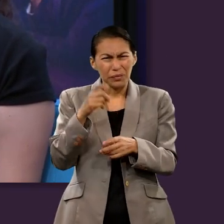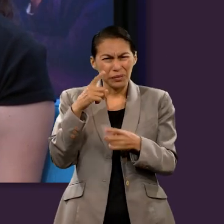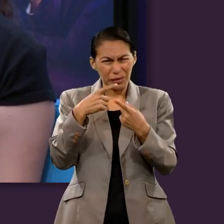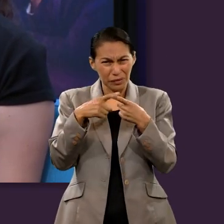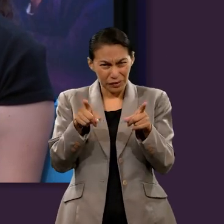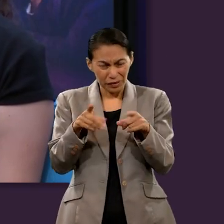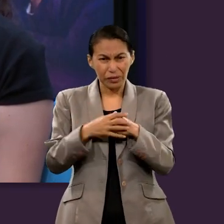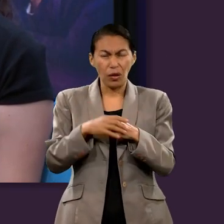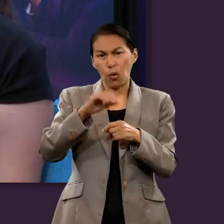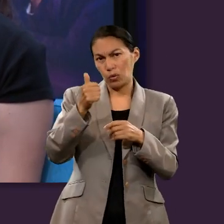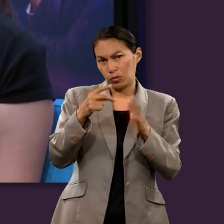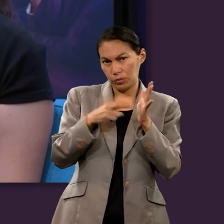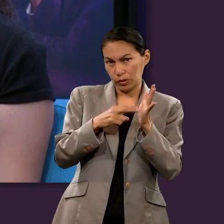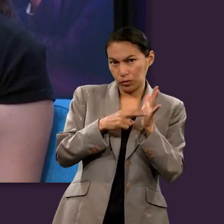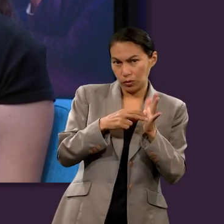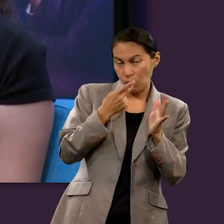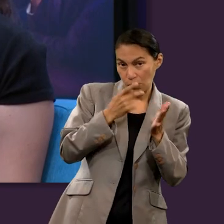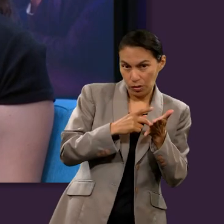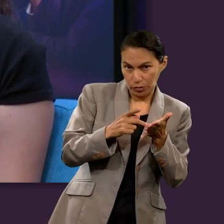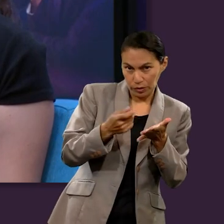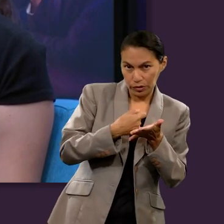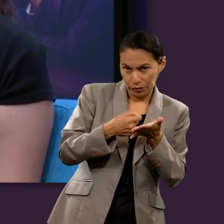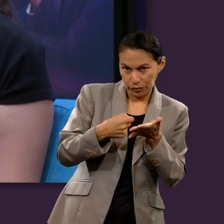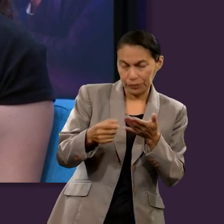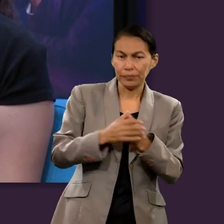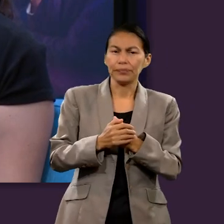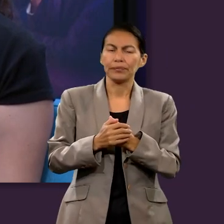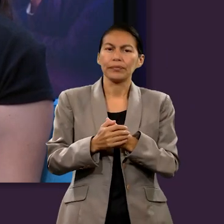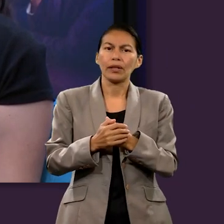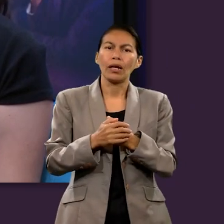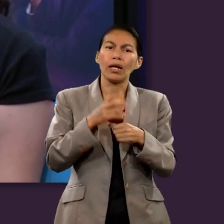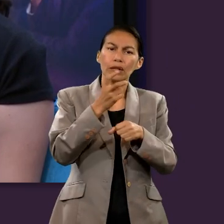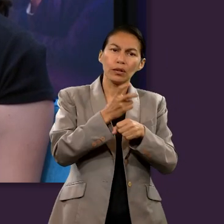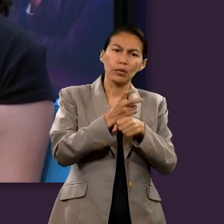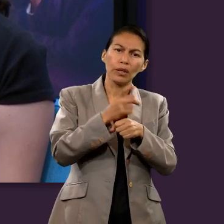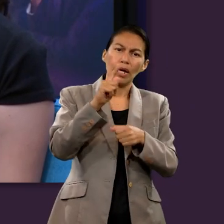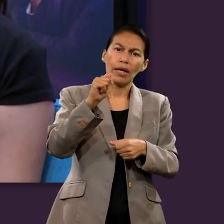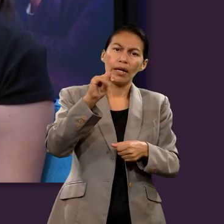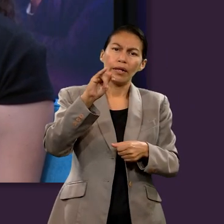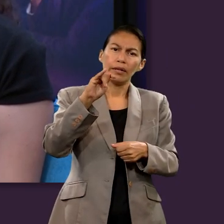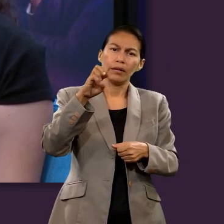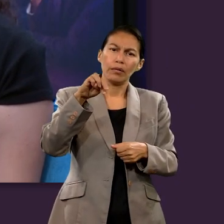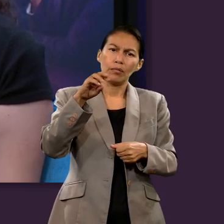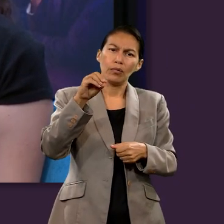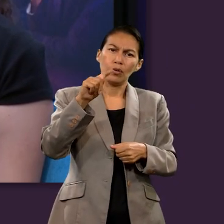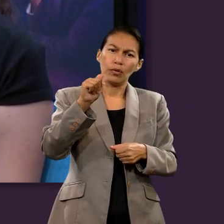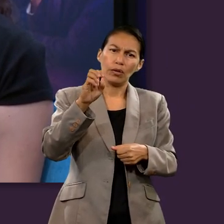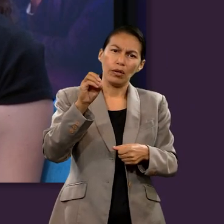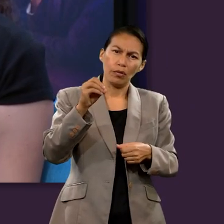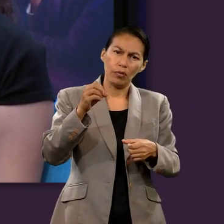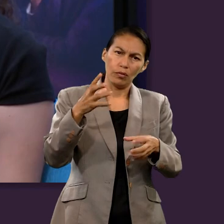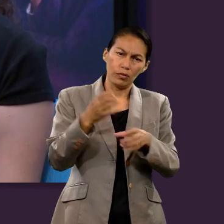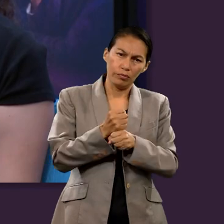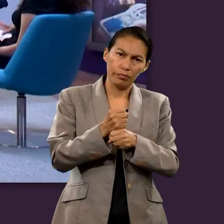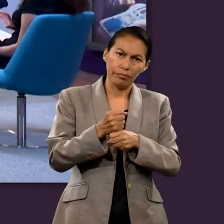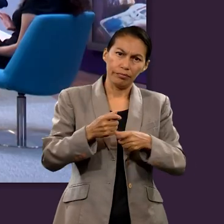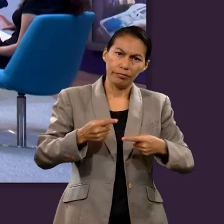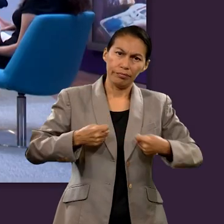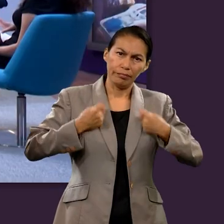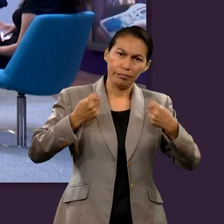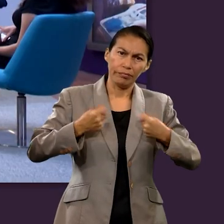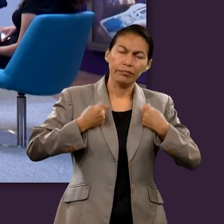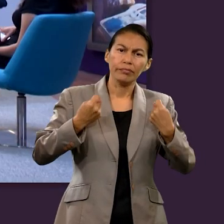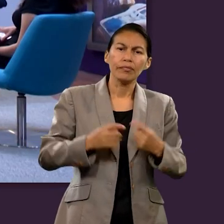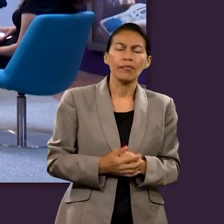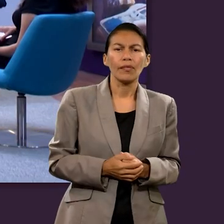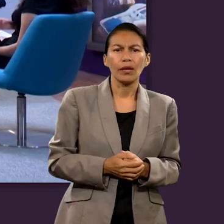que él también escribió. Y quiero que vayamos a 2 Timoteo, el capítulo 4 y el versículo 8, porque nos